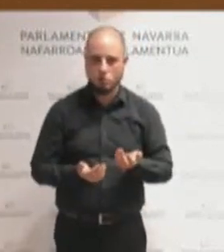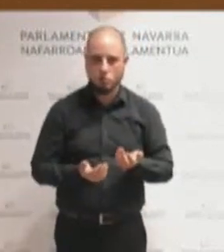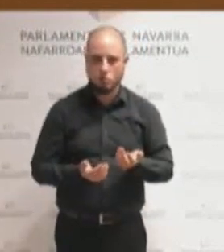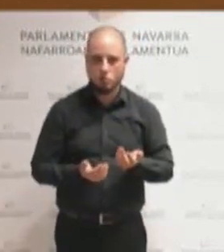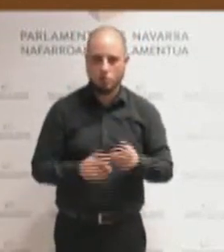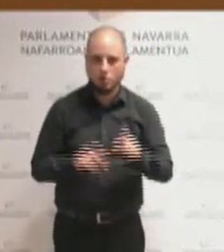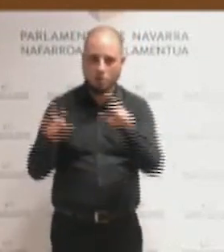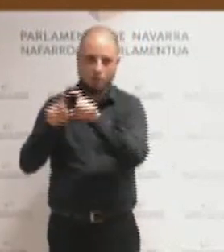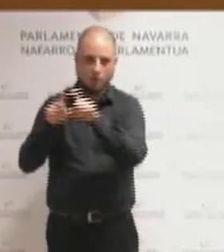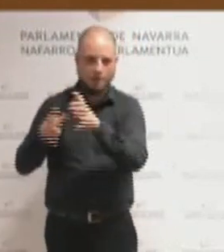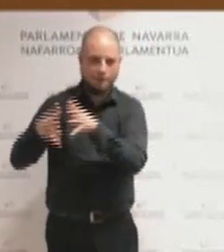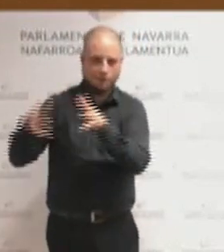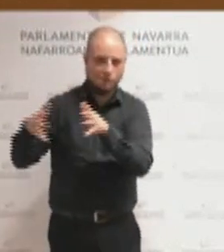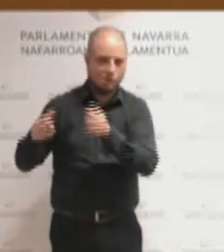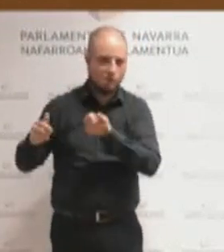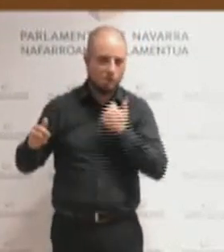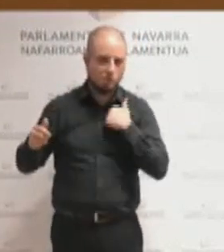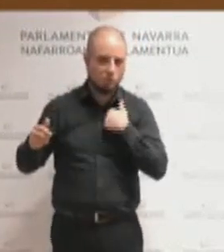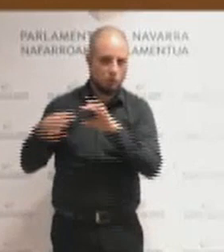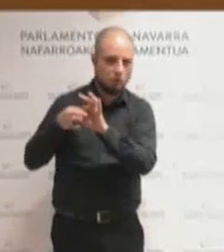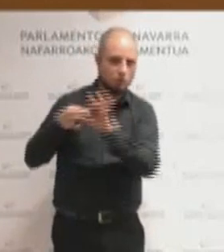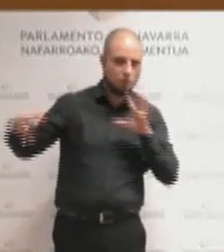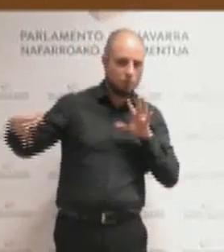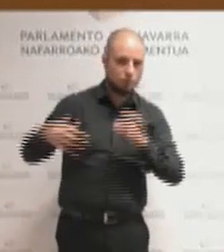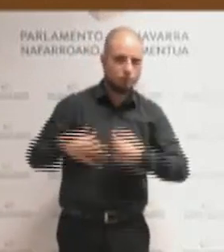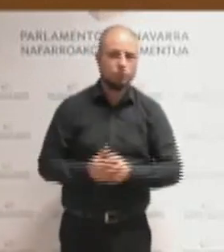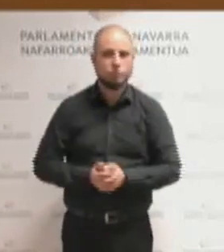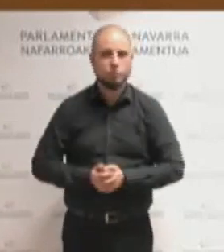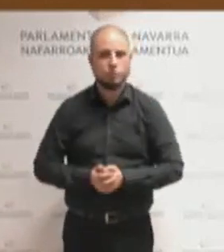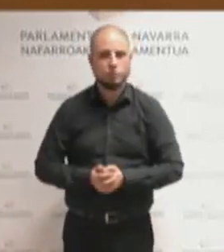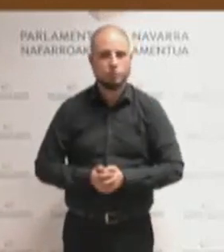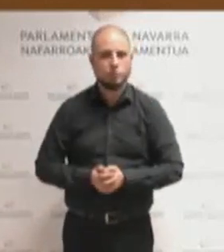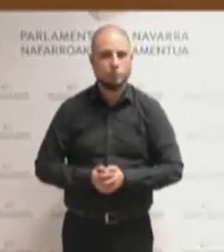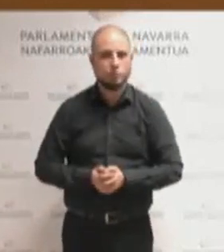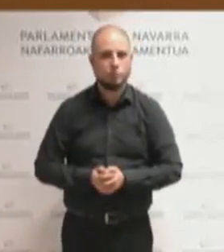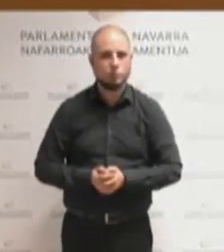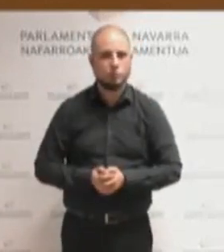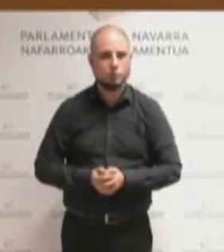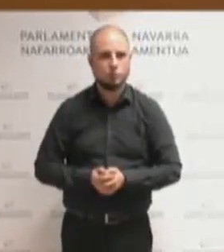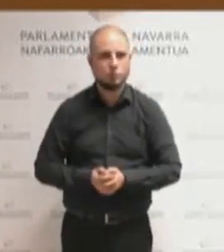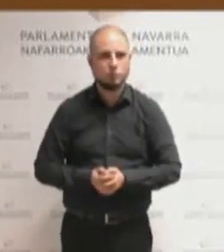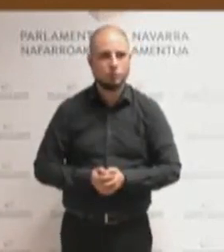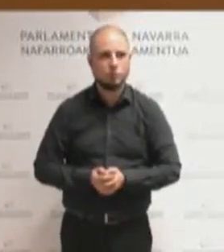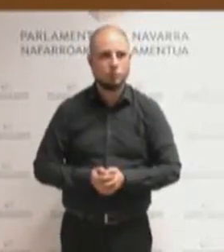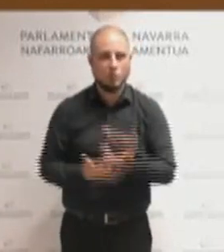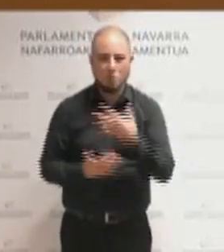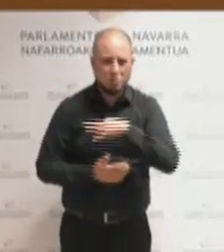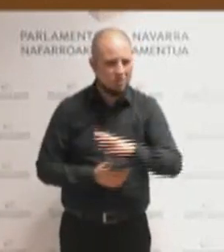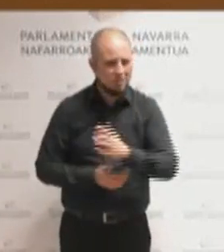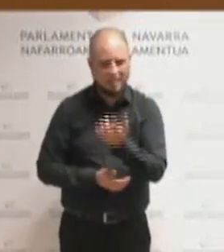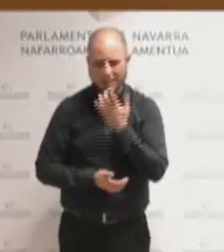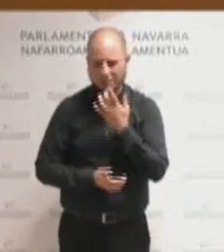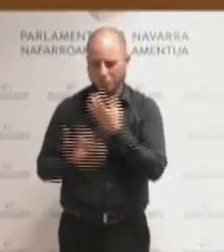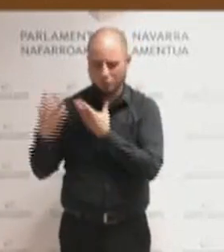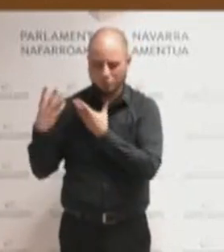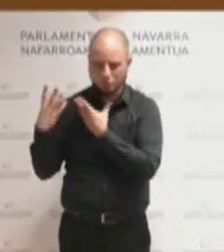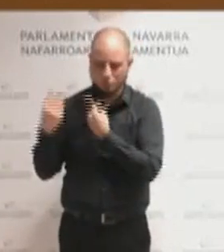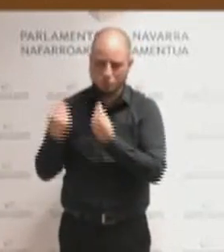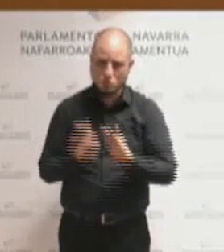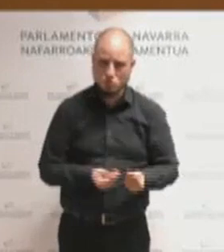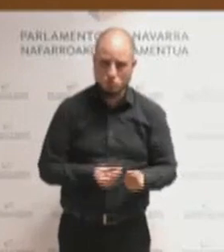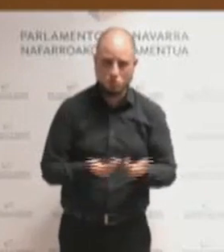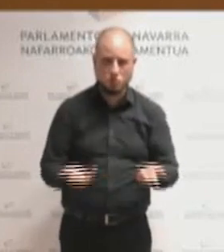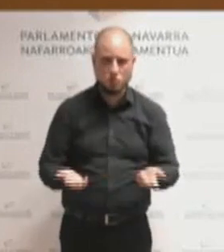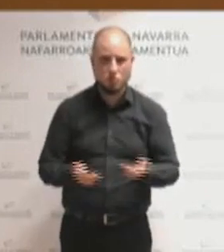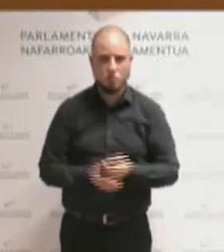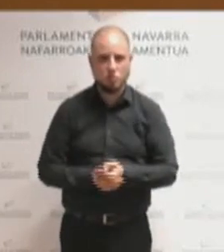empresas. Y, bueno, tengo muchos ejemplos que podría ponerles de que, con este modelo